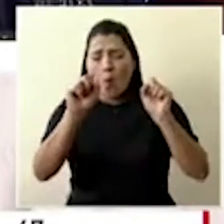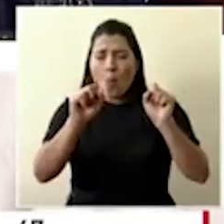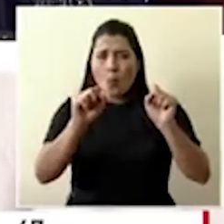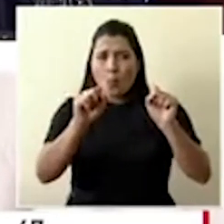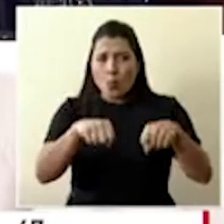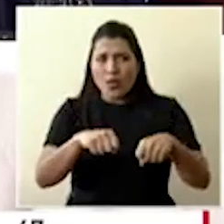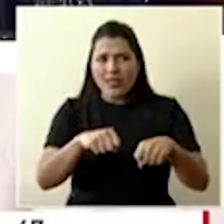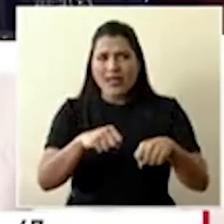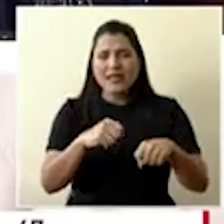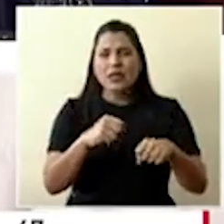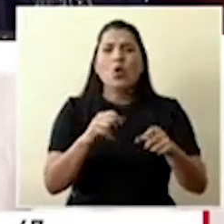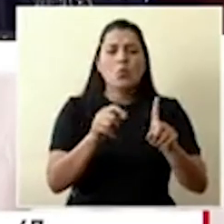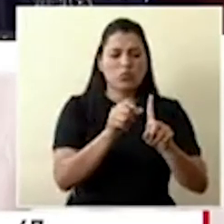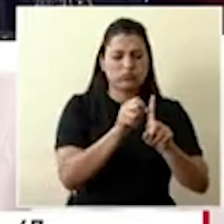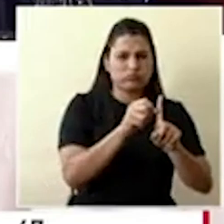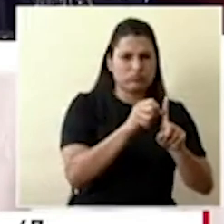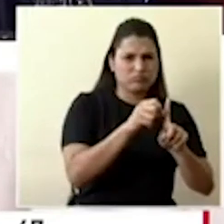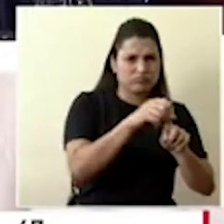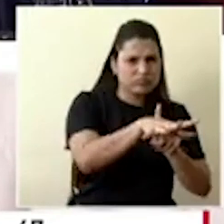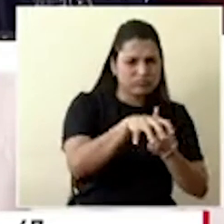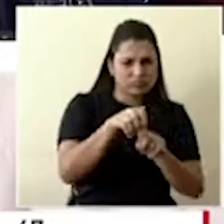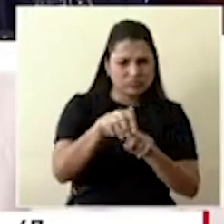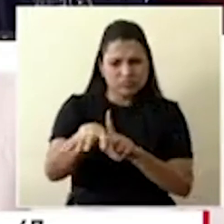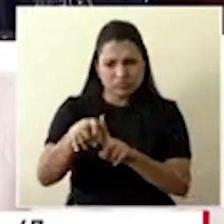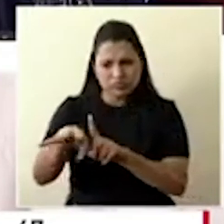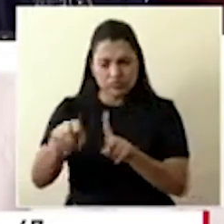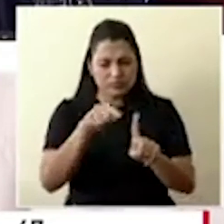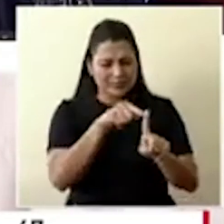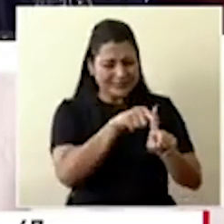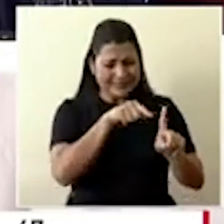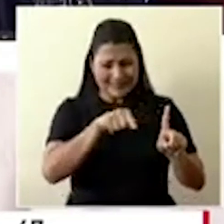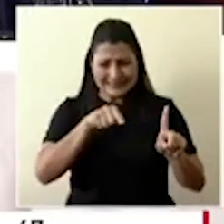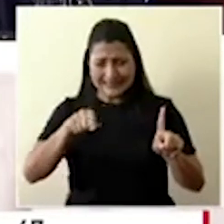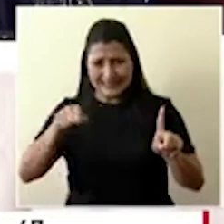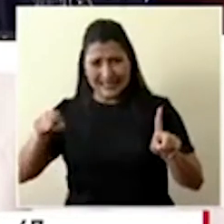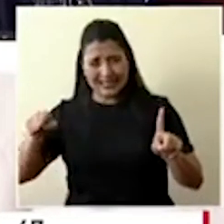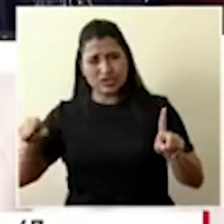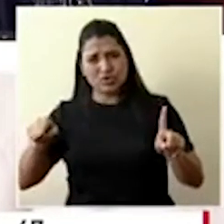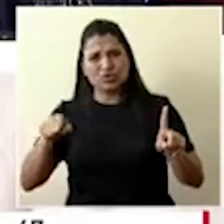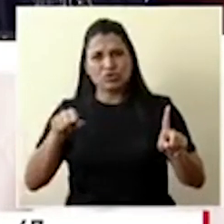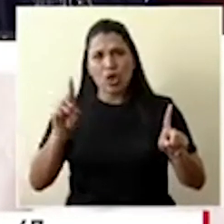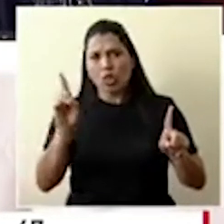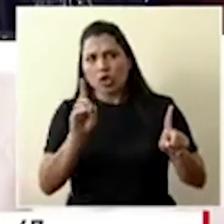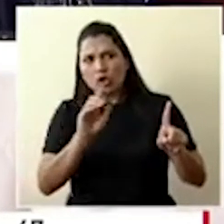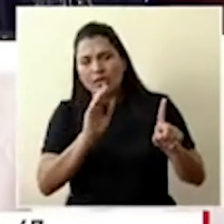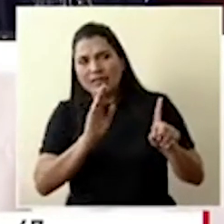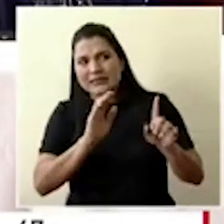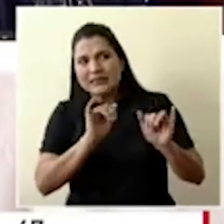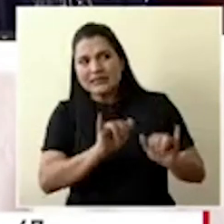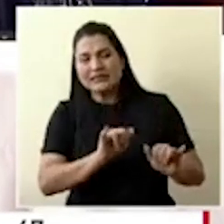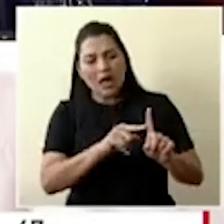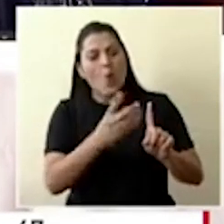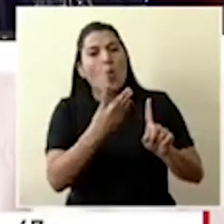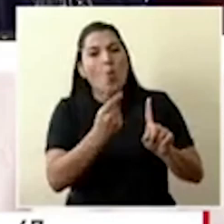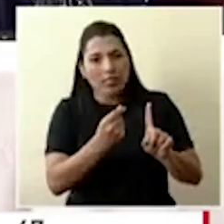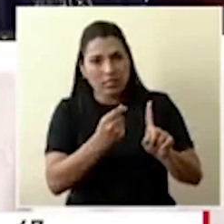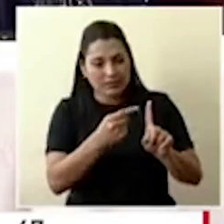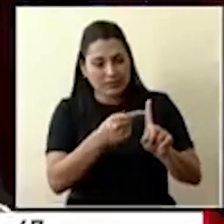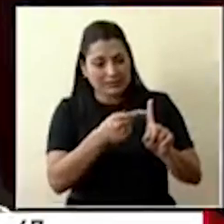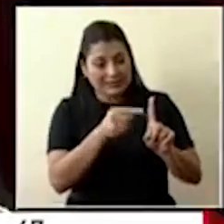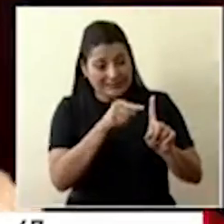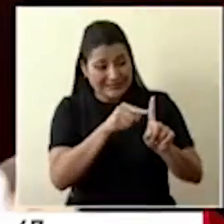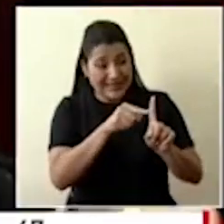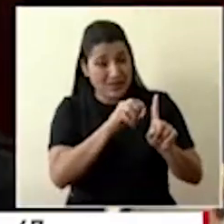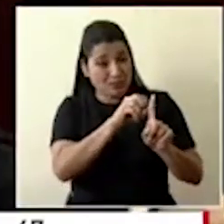los clústeres, que cuál sería la ubicación de estos clústeres o la cantidad de pacientes en los clústeres más numerosos. Sí, ya dijimos que teníamos